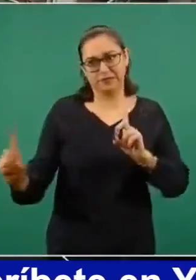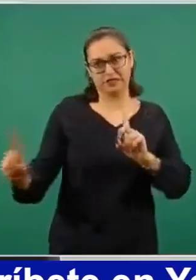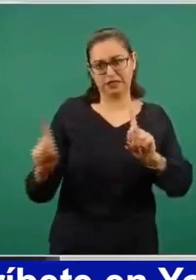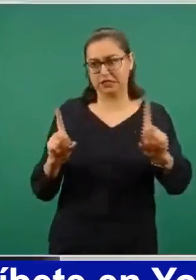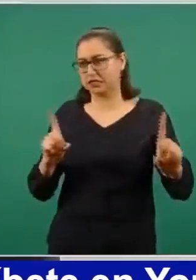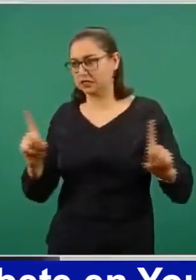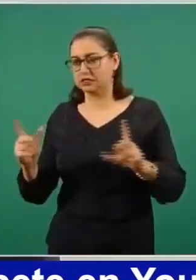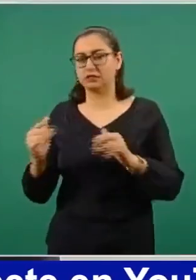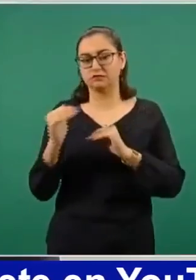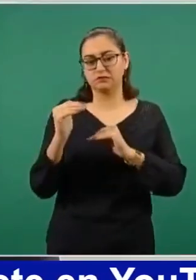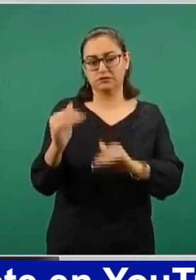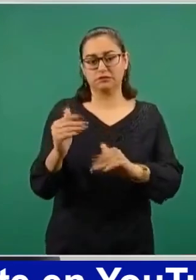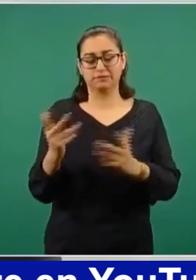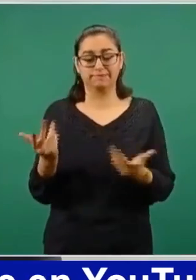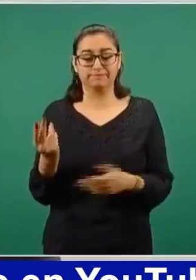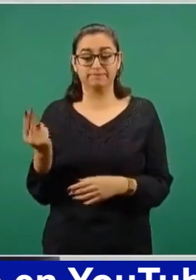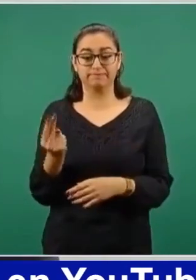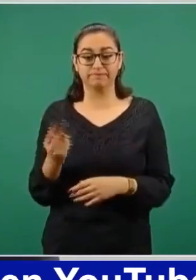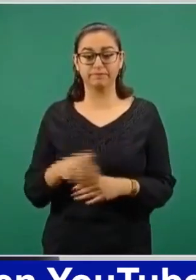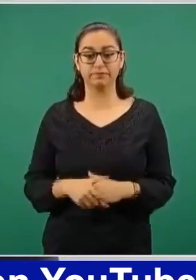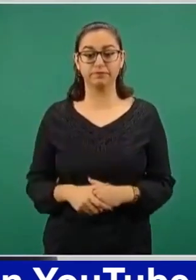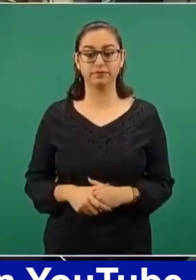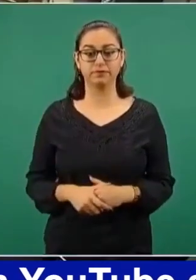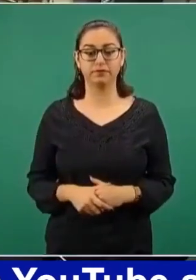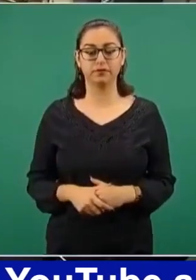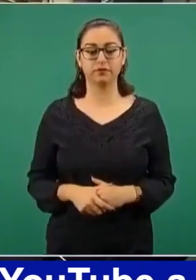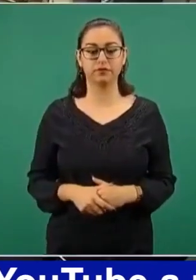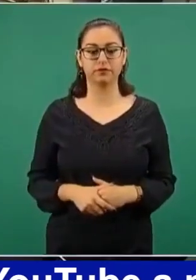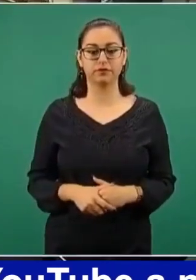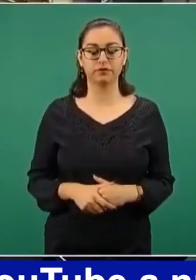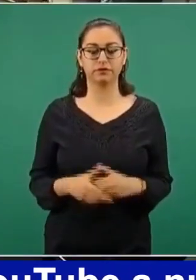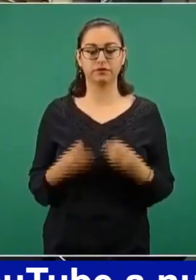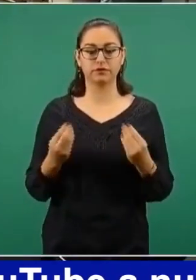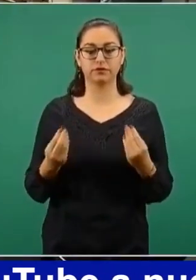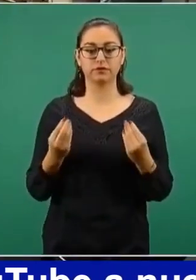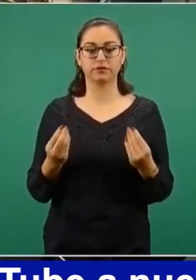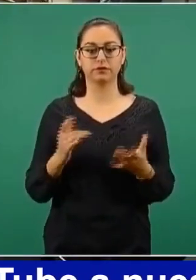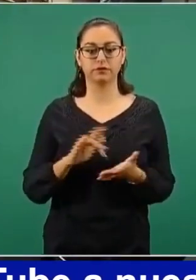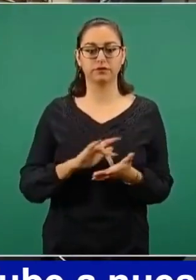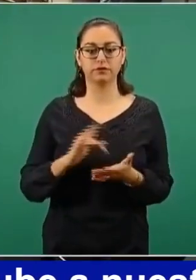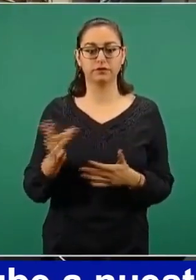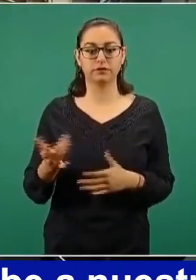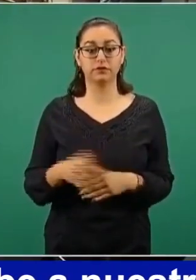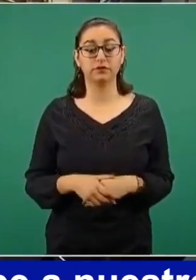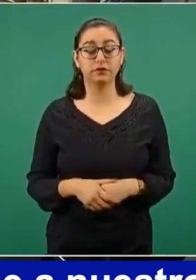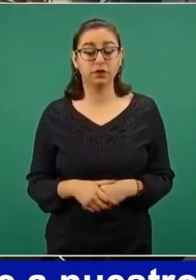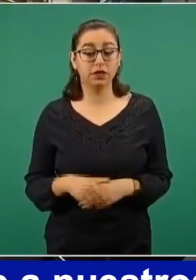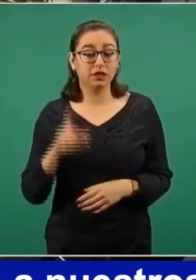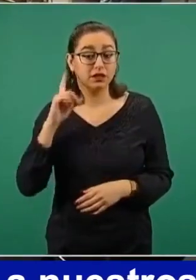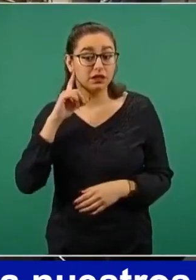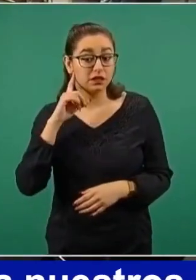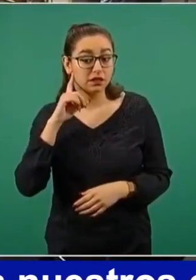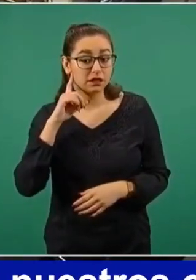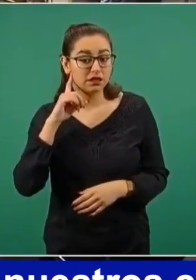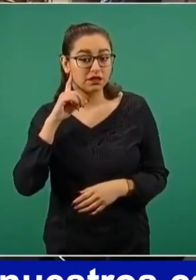las comunidades. Gracias. Muchas gracias. ¿Manda usted? Gracias.